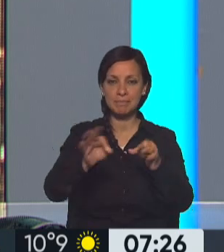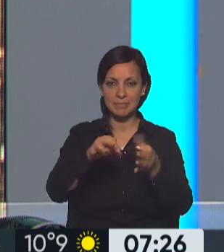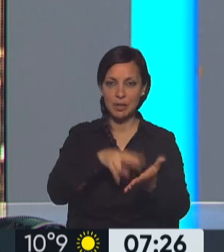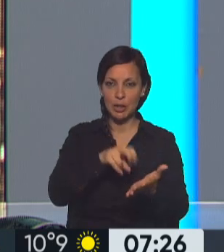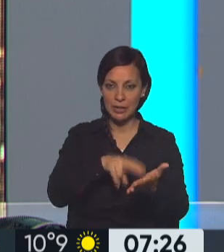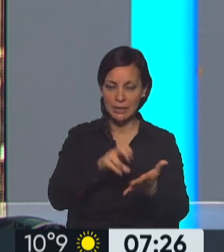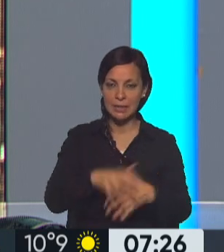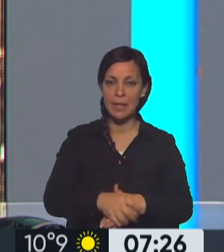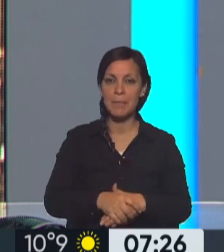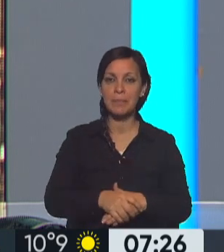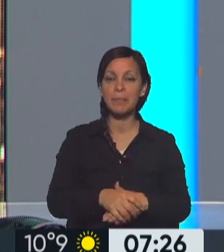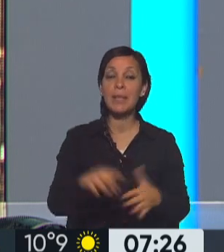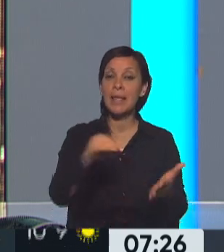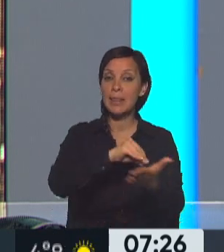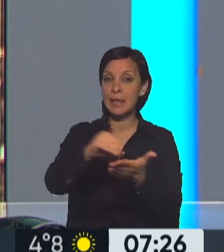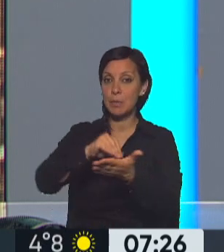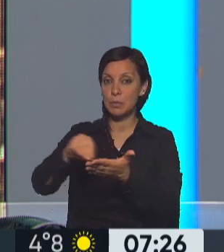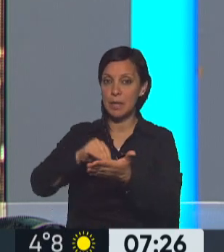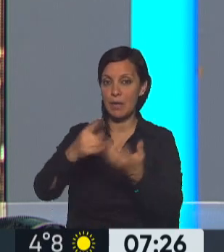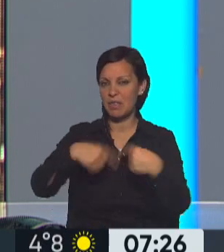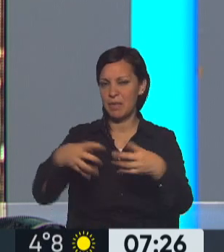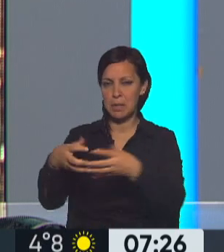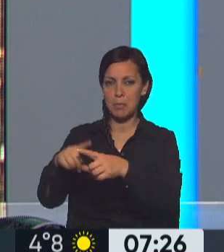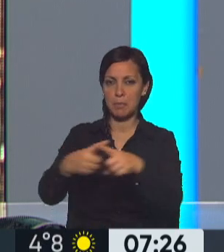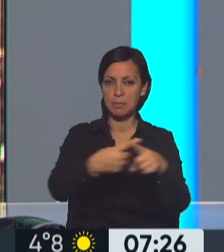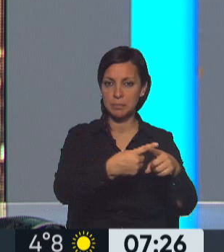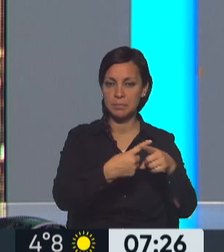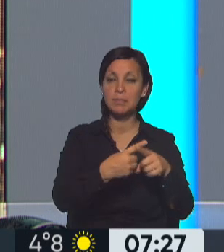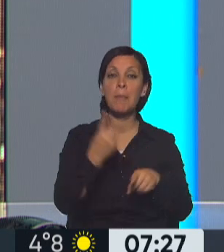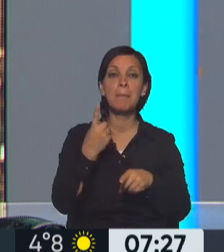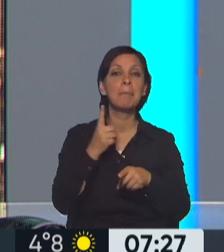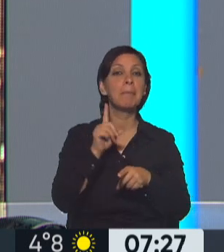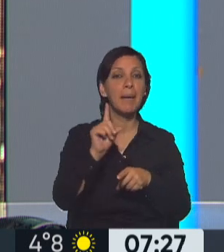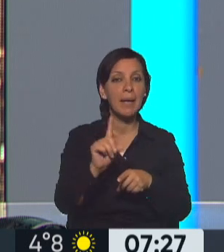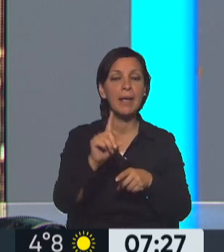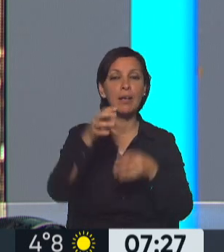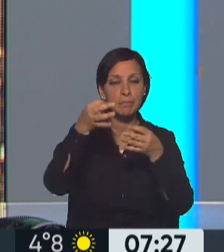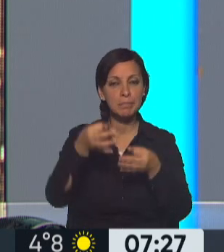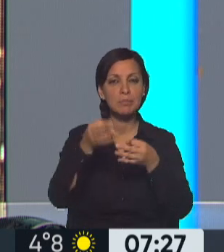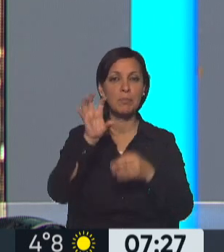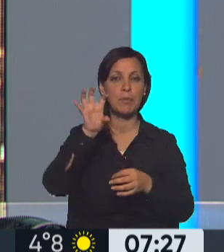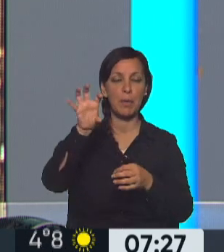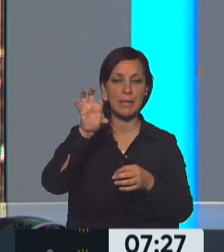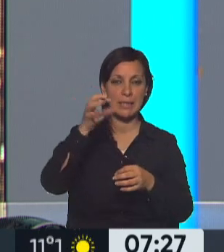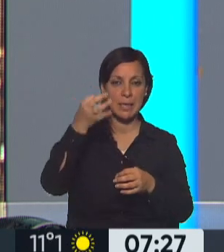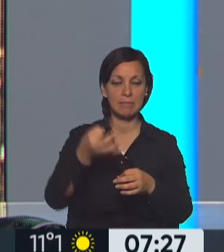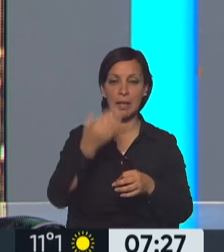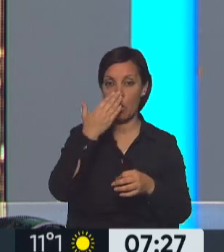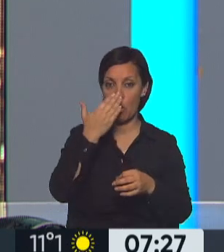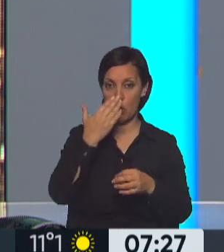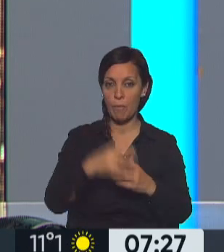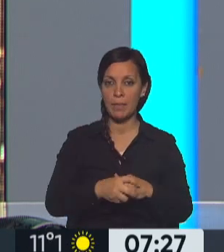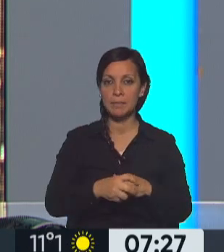los diputados de distintos bloques políticos, pero pertenecientes a una provincia en particular, la provincia de Córdoba,